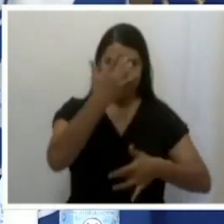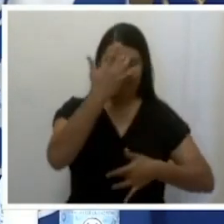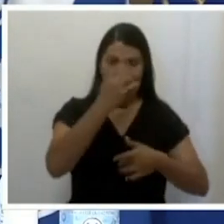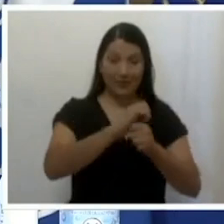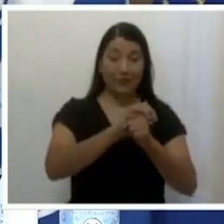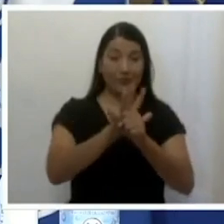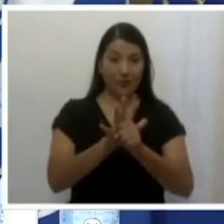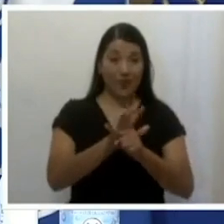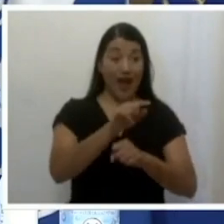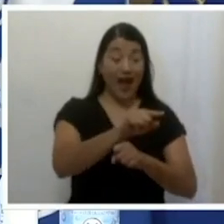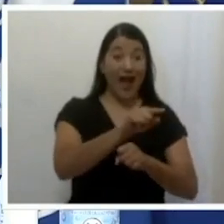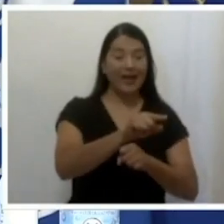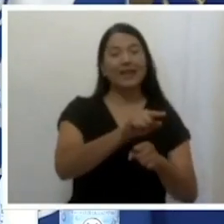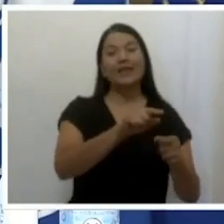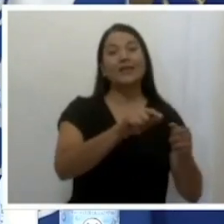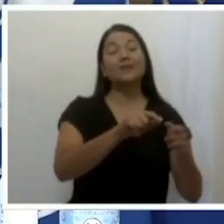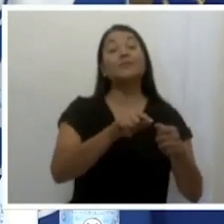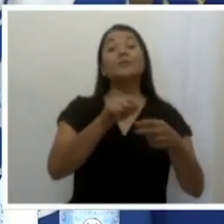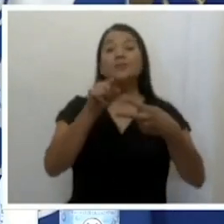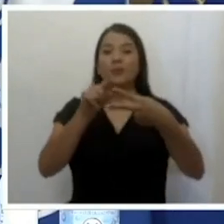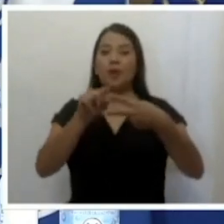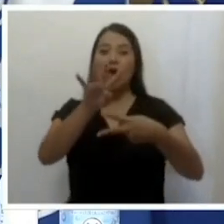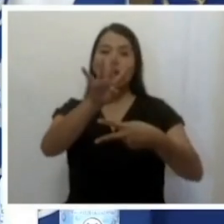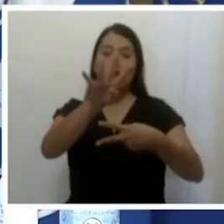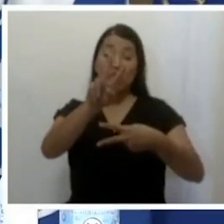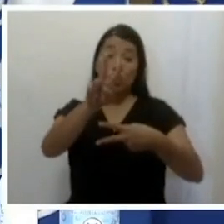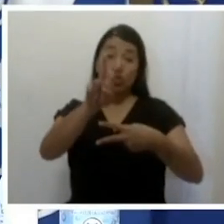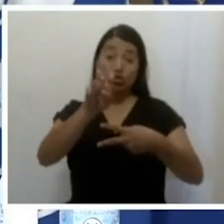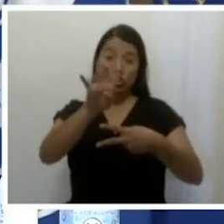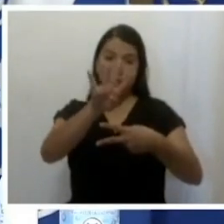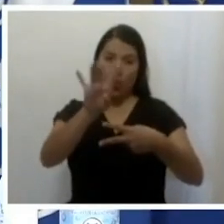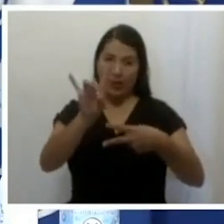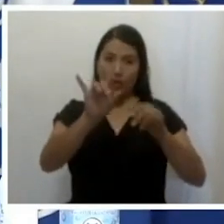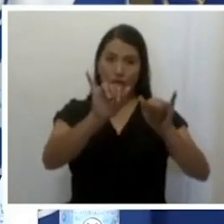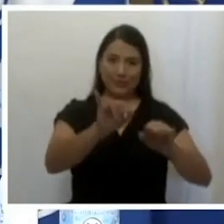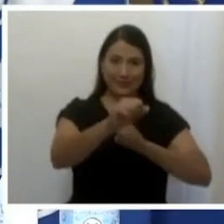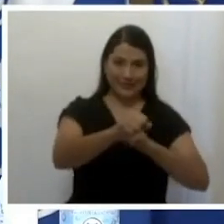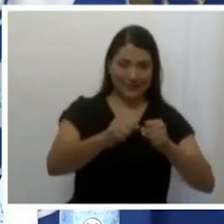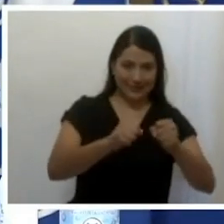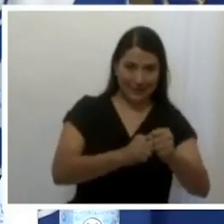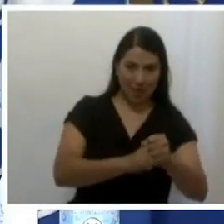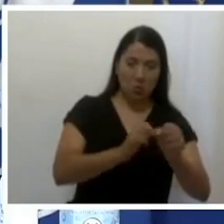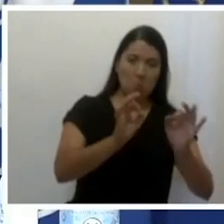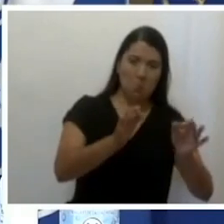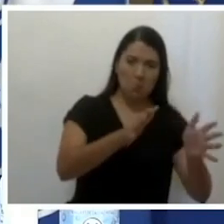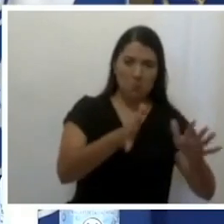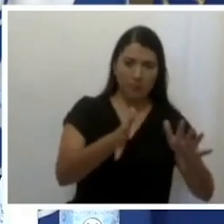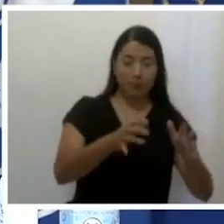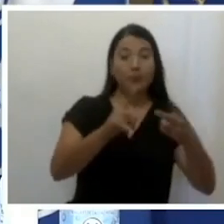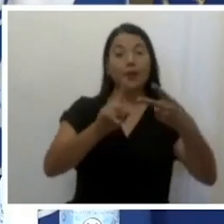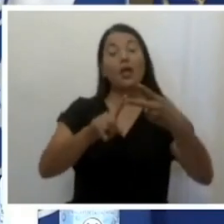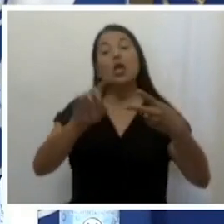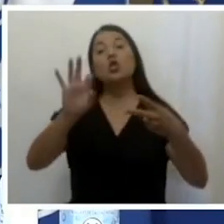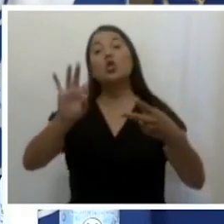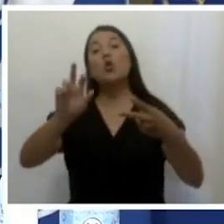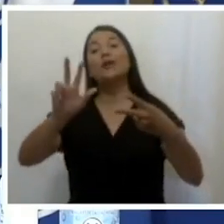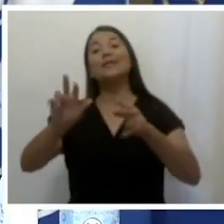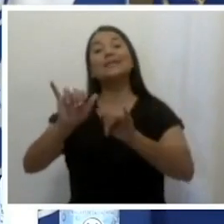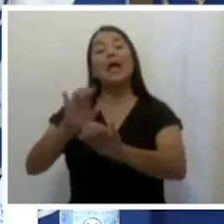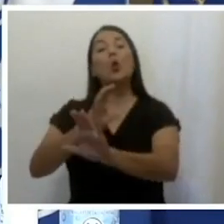cuales 248 están en salón y 93 están en cuidados intensivos.